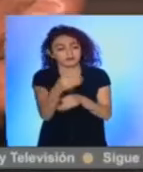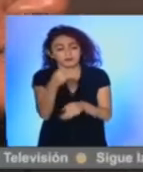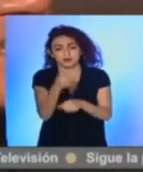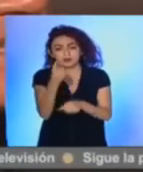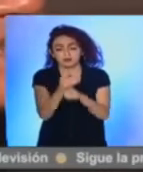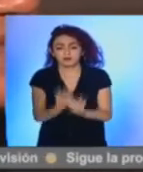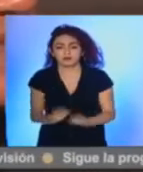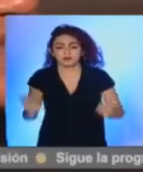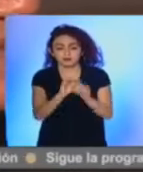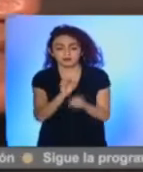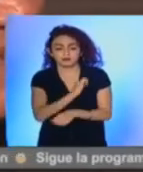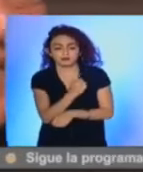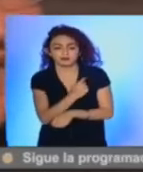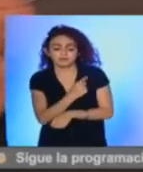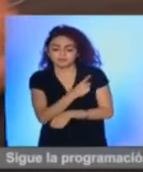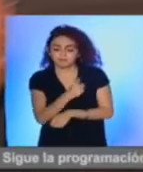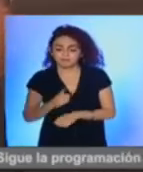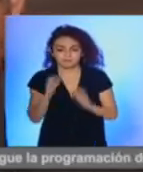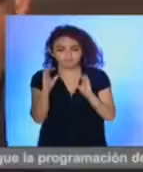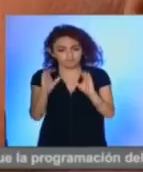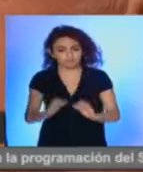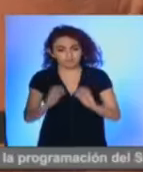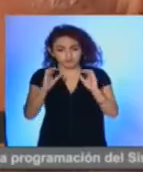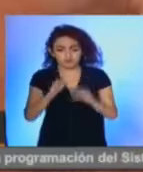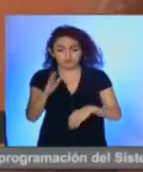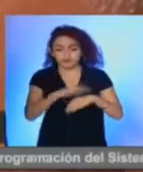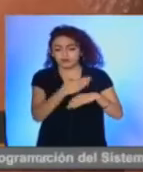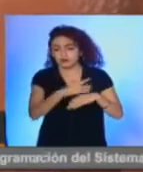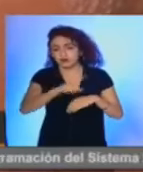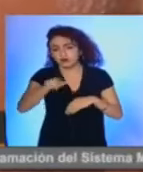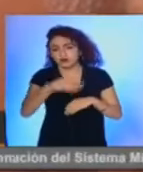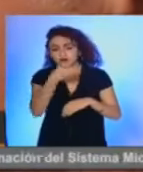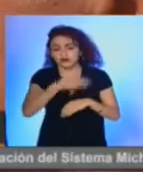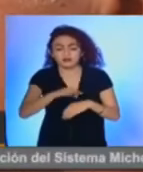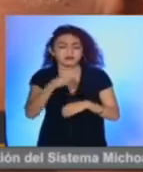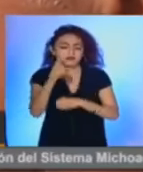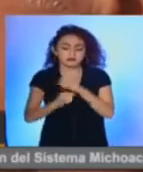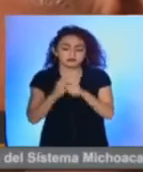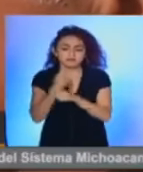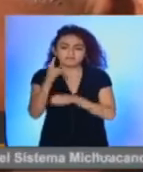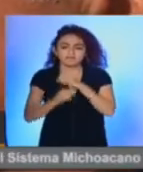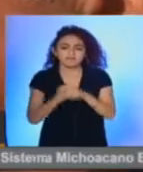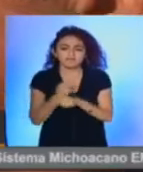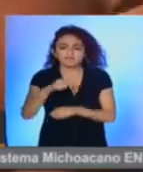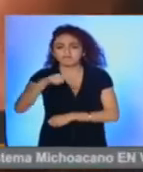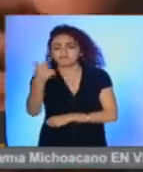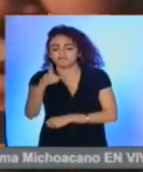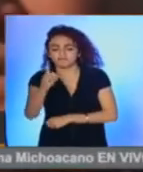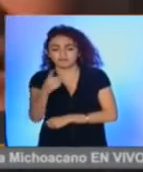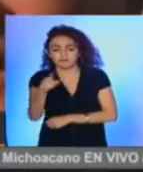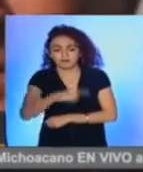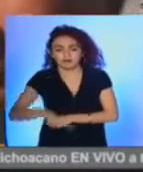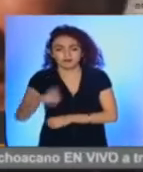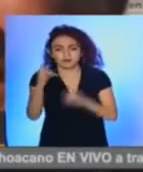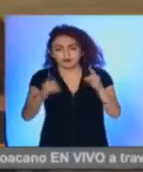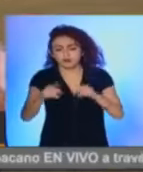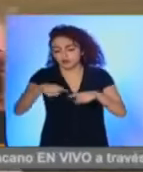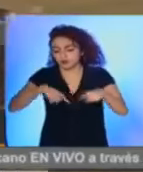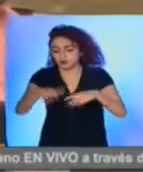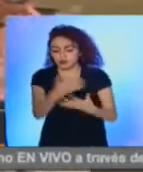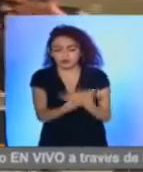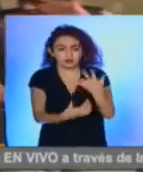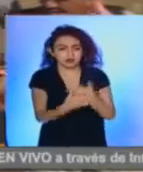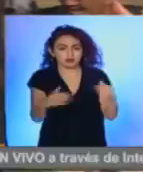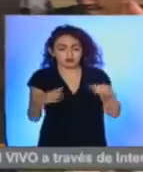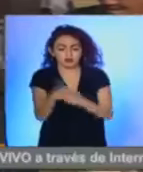primero está la salud por lo que hay que cuidarnos pues ya habría tiempo para festejar. Cada año el 12 de diciembre en los campos del club independiente se